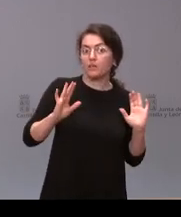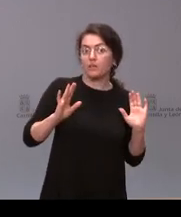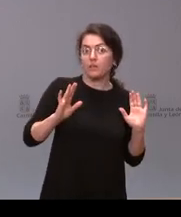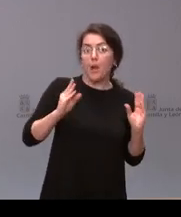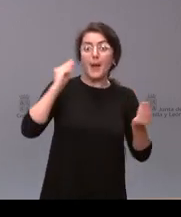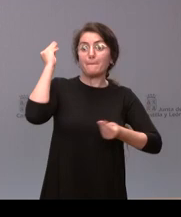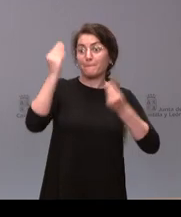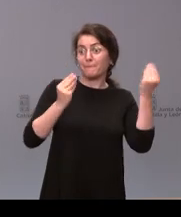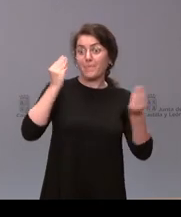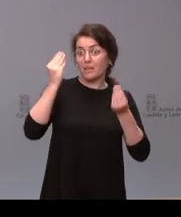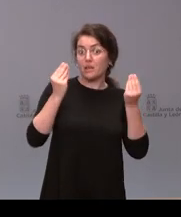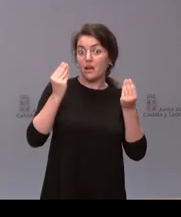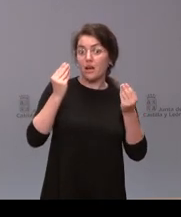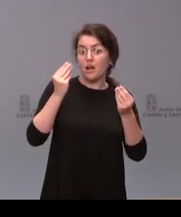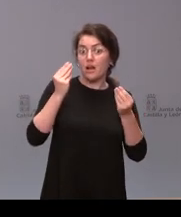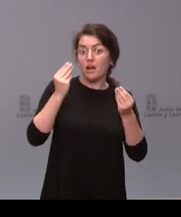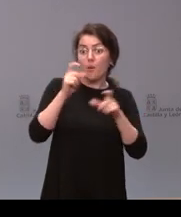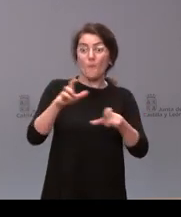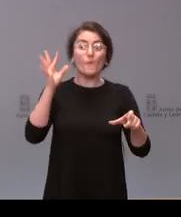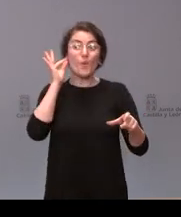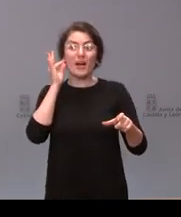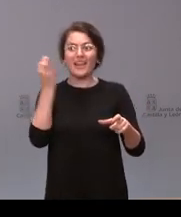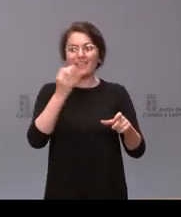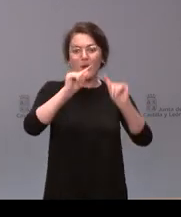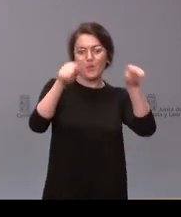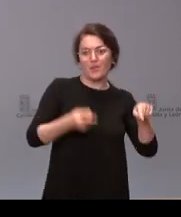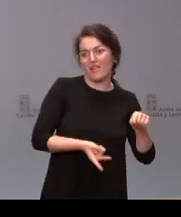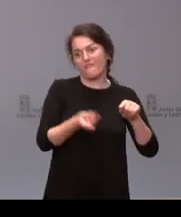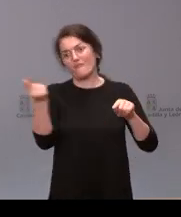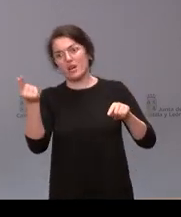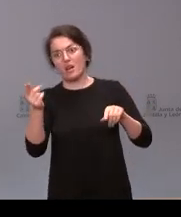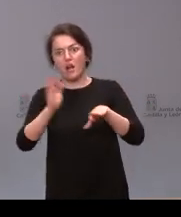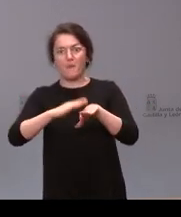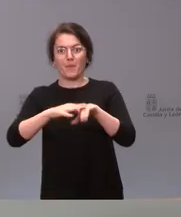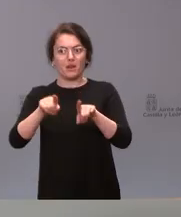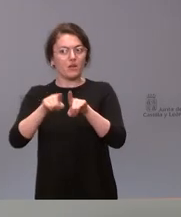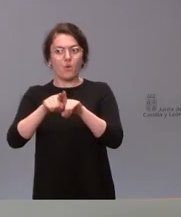salir de sus provincias para ejercer un derecho que está reconocido por ley. Muchas gracias.